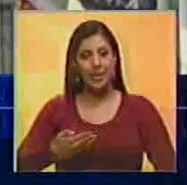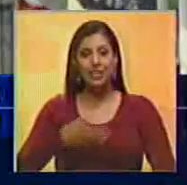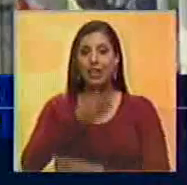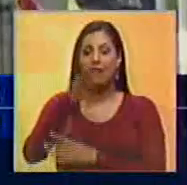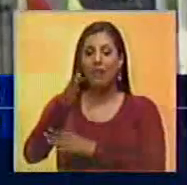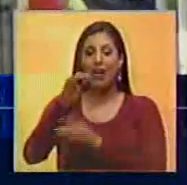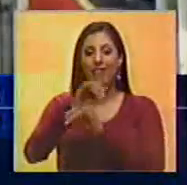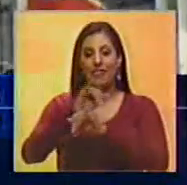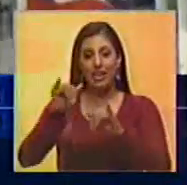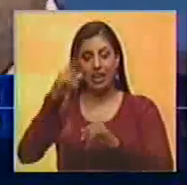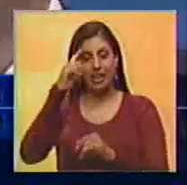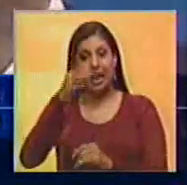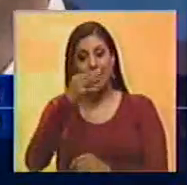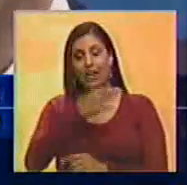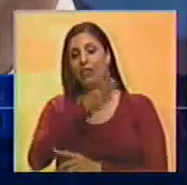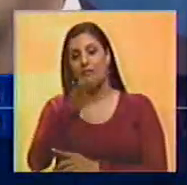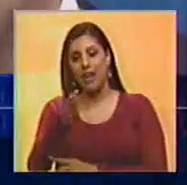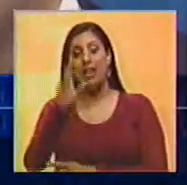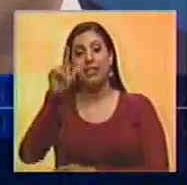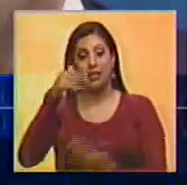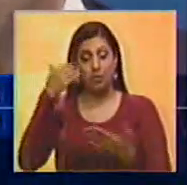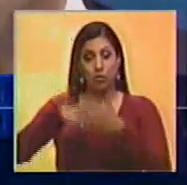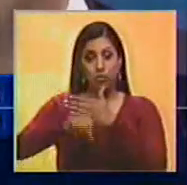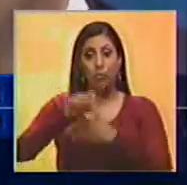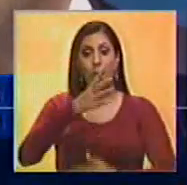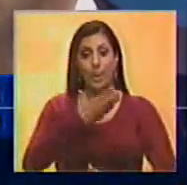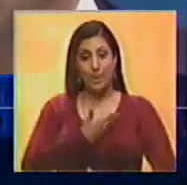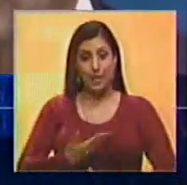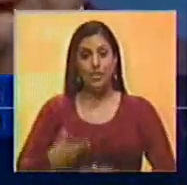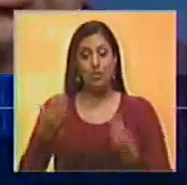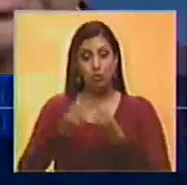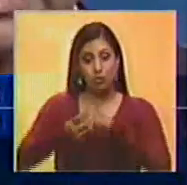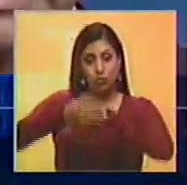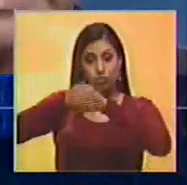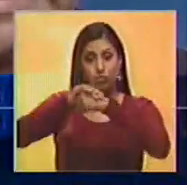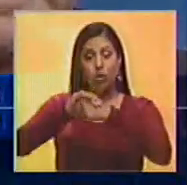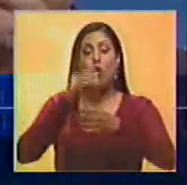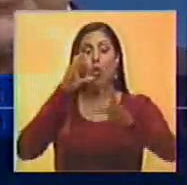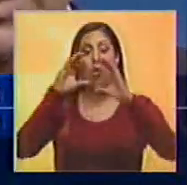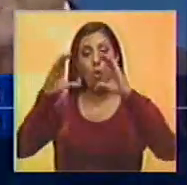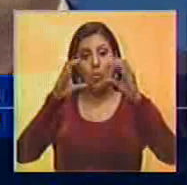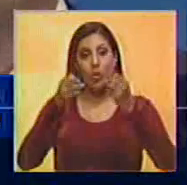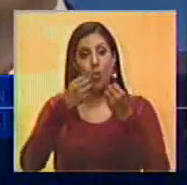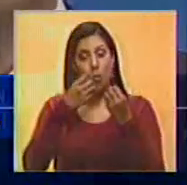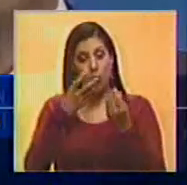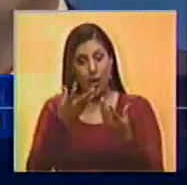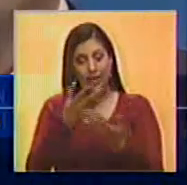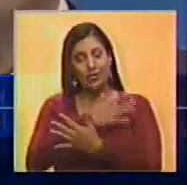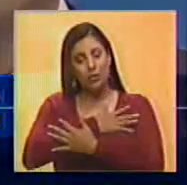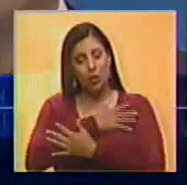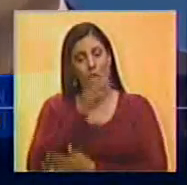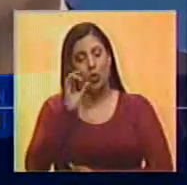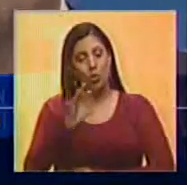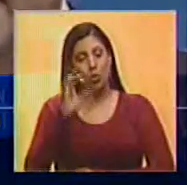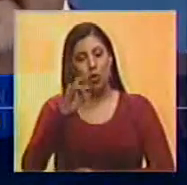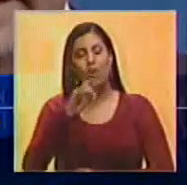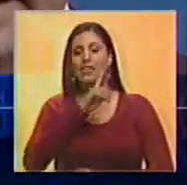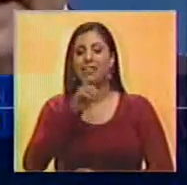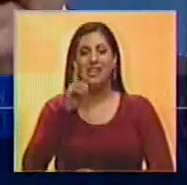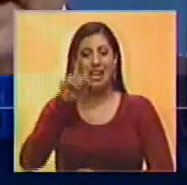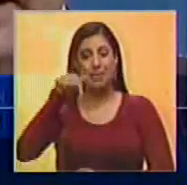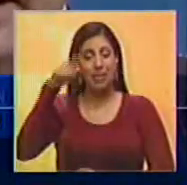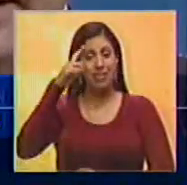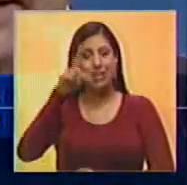Medellín para el final del día de hoy. La FIFA y su presidente Gianni Infantino a través de un comunicado enviaron sus condolencias y calificaron